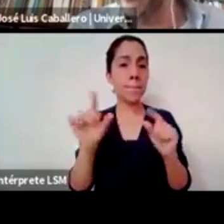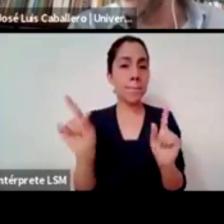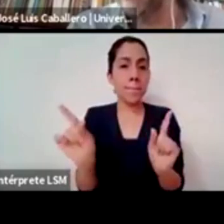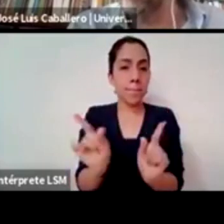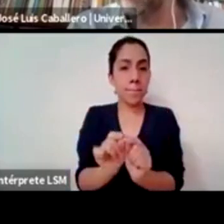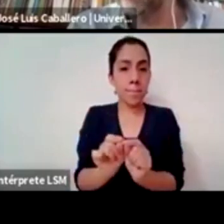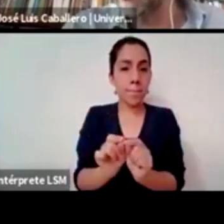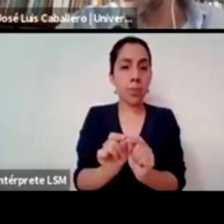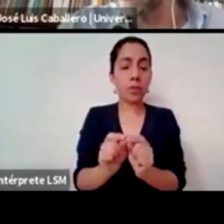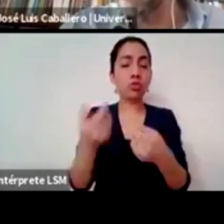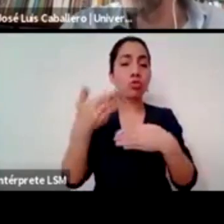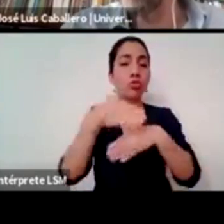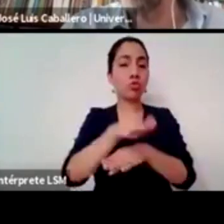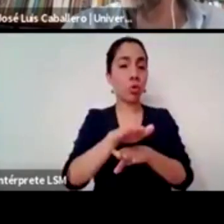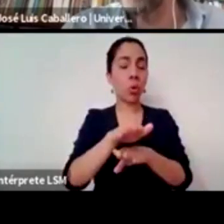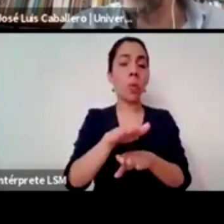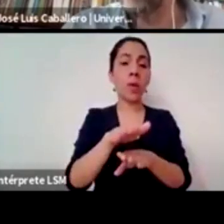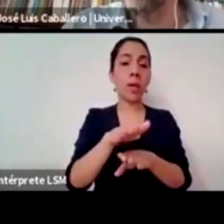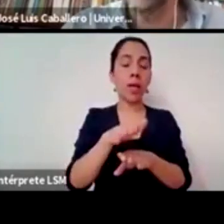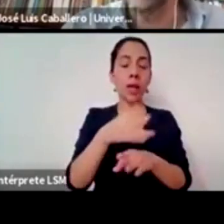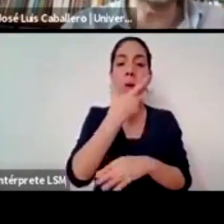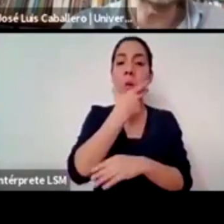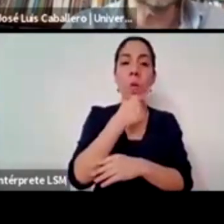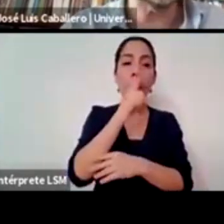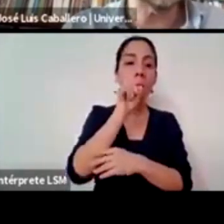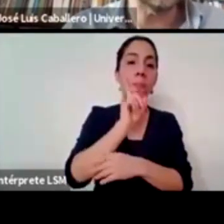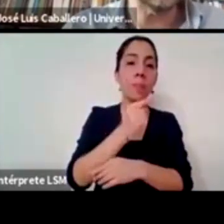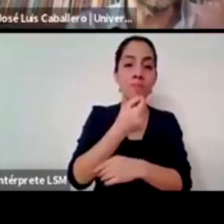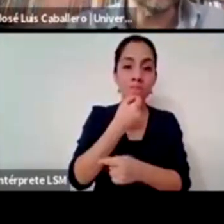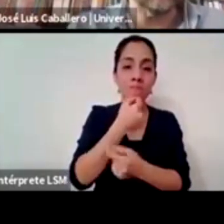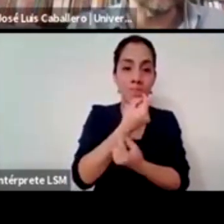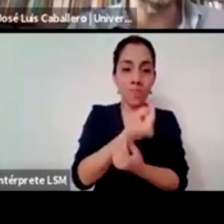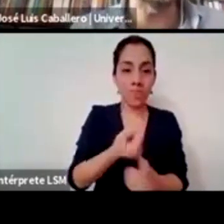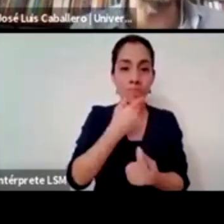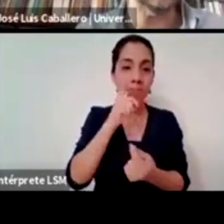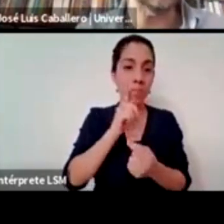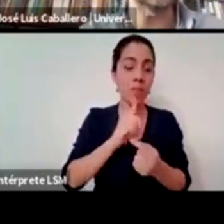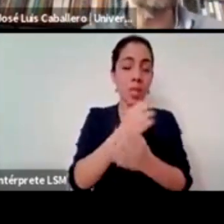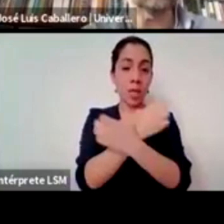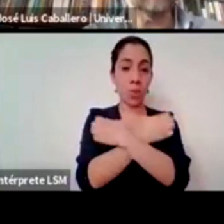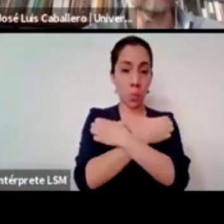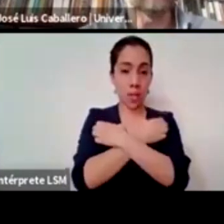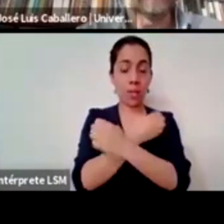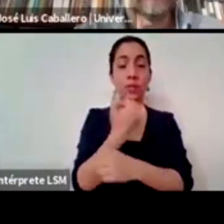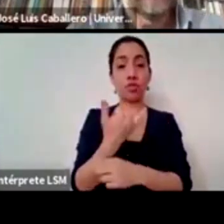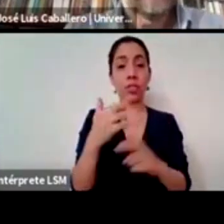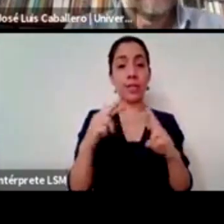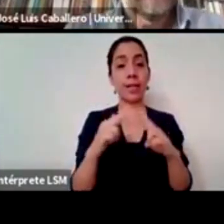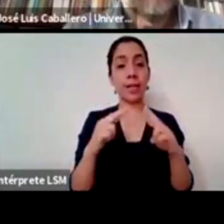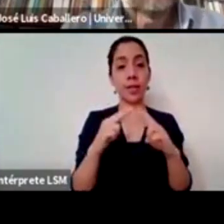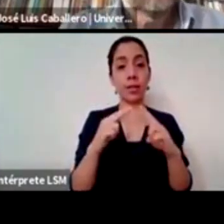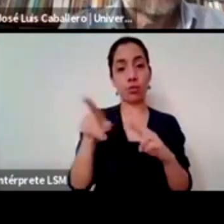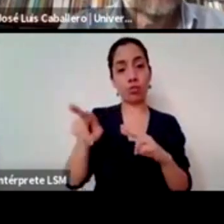género niñas niños educación religión todo lo que tú ya has abordado